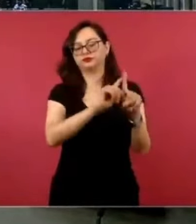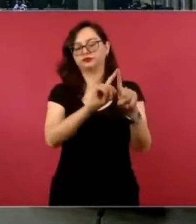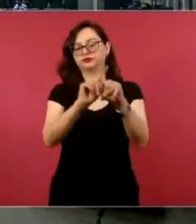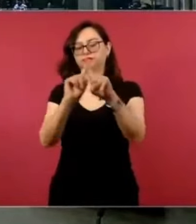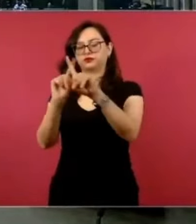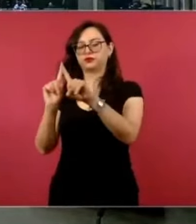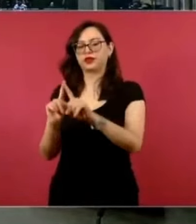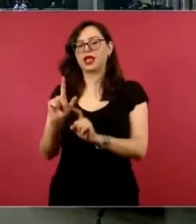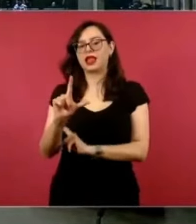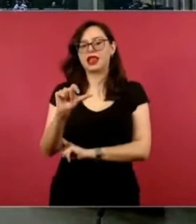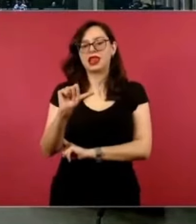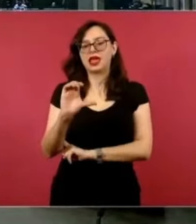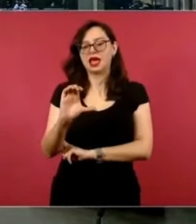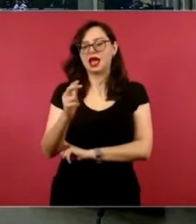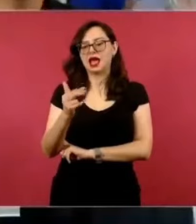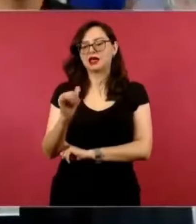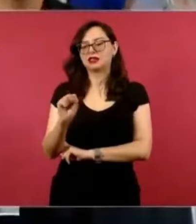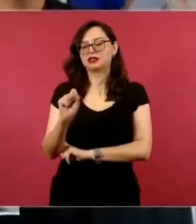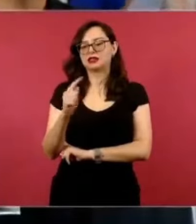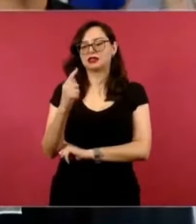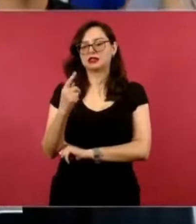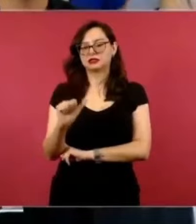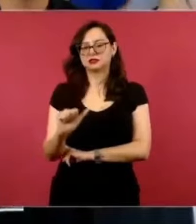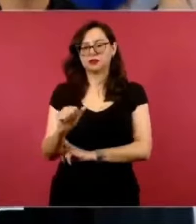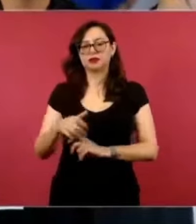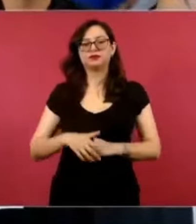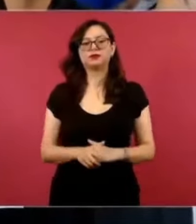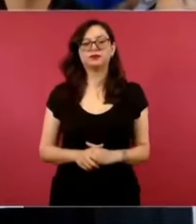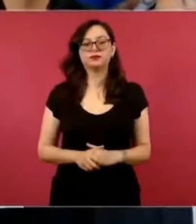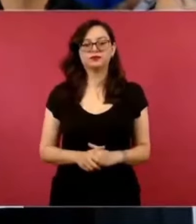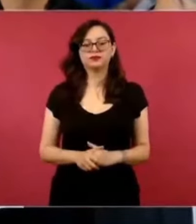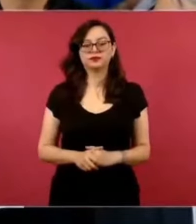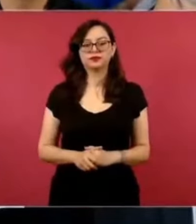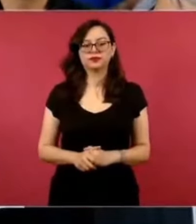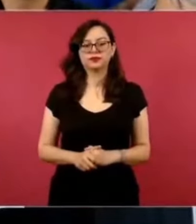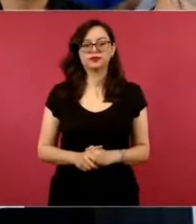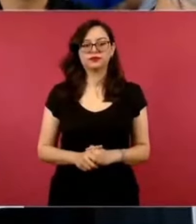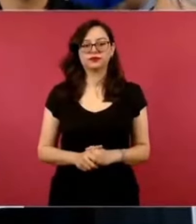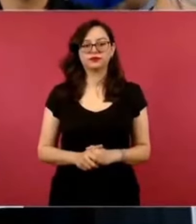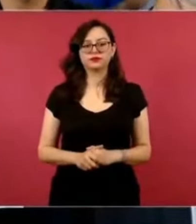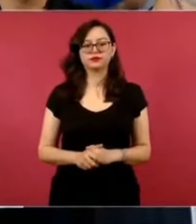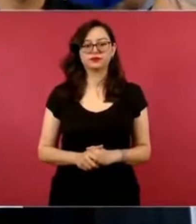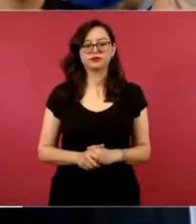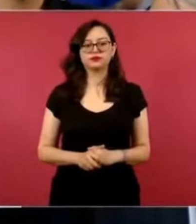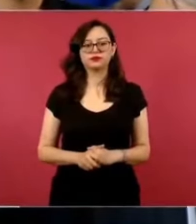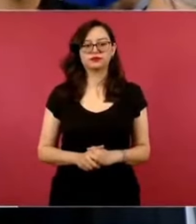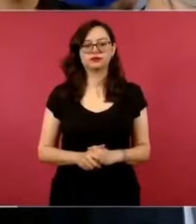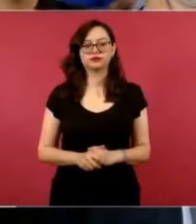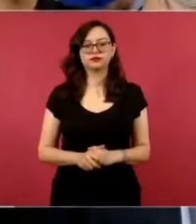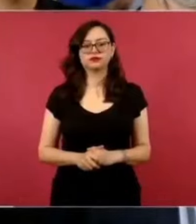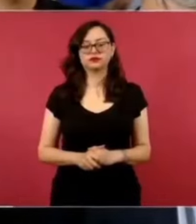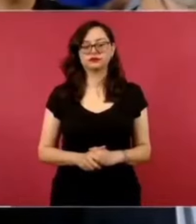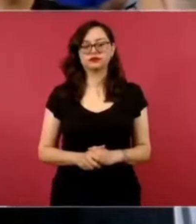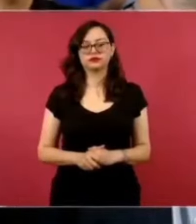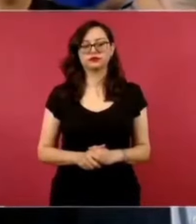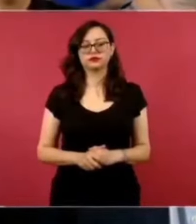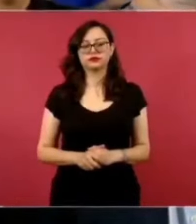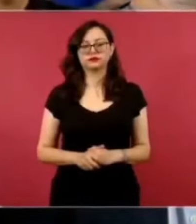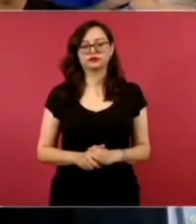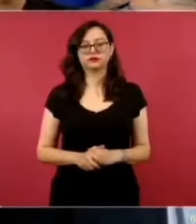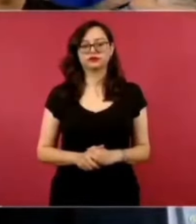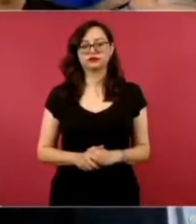Ciudad de México, Petrolera, Veracruz, Puebla. Señor presidente, primeramente quisiera